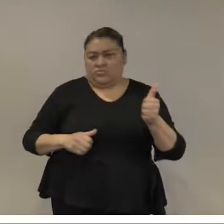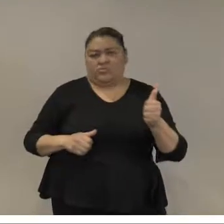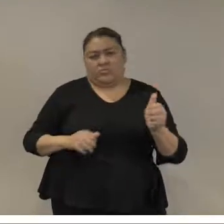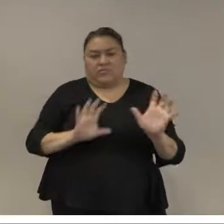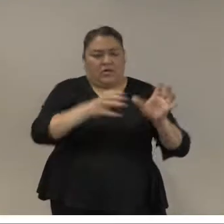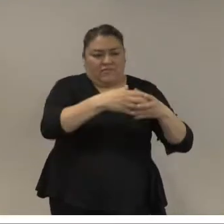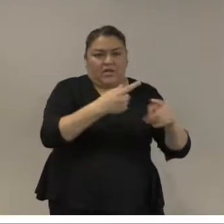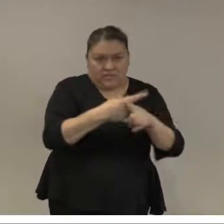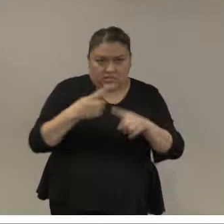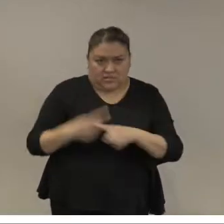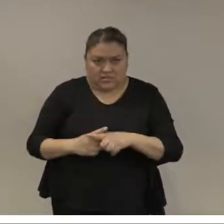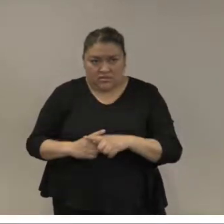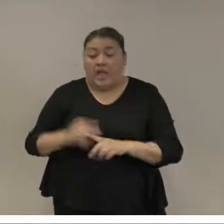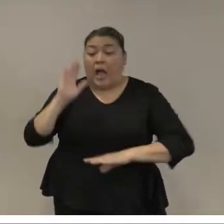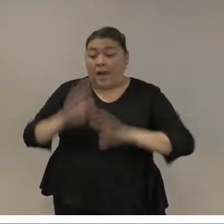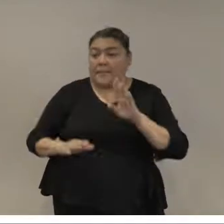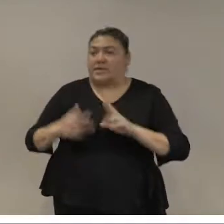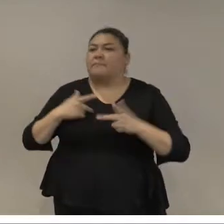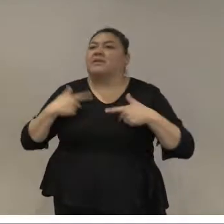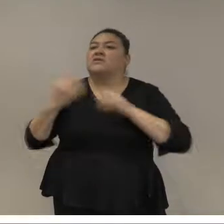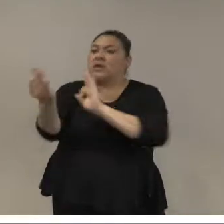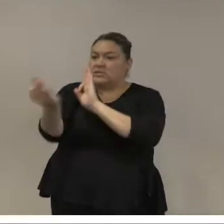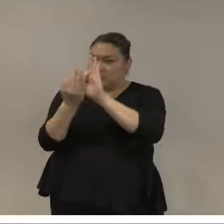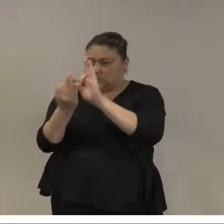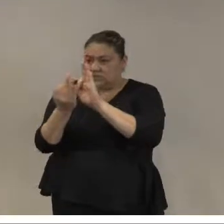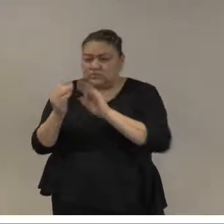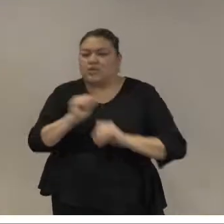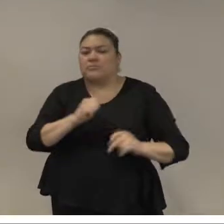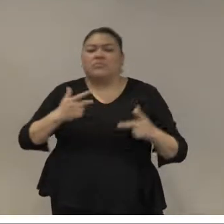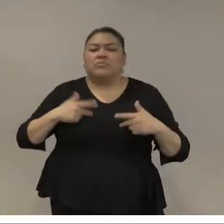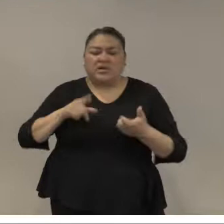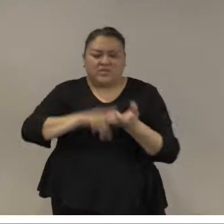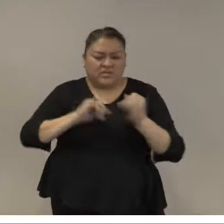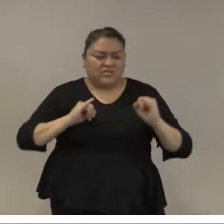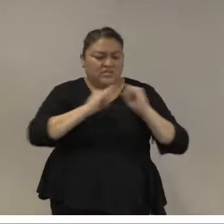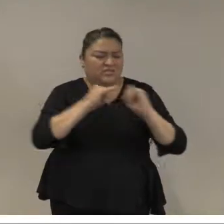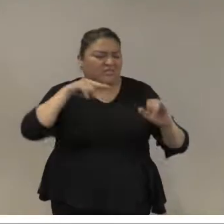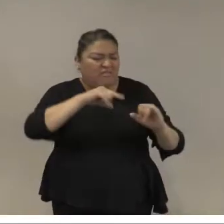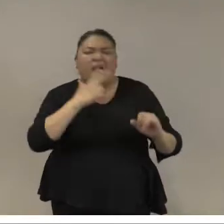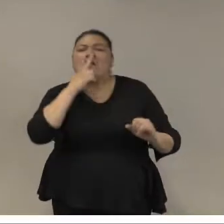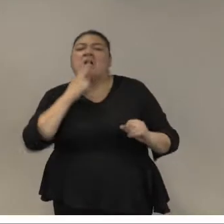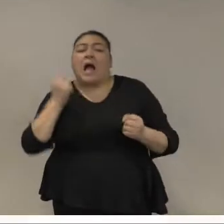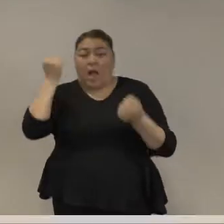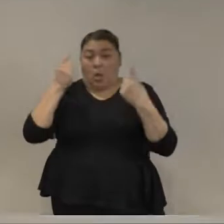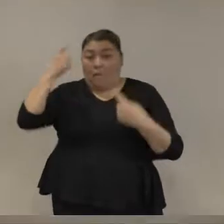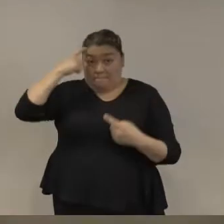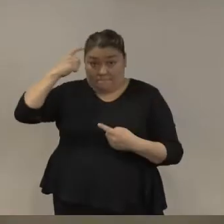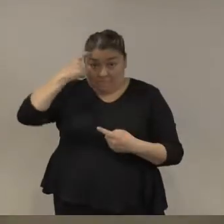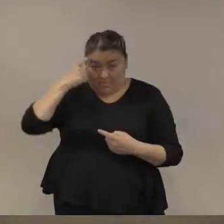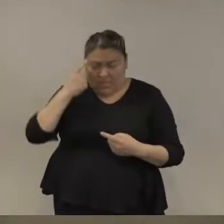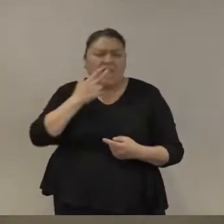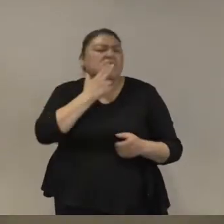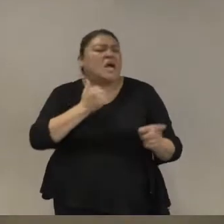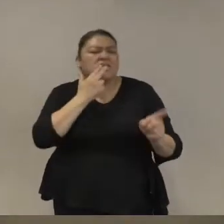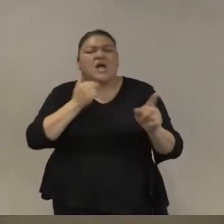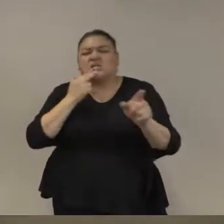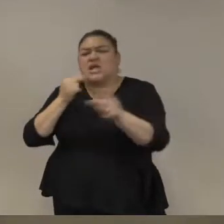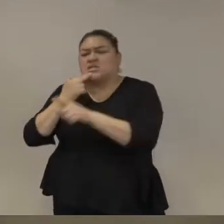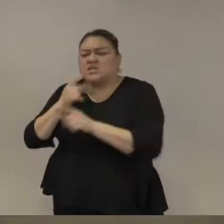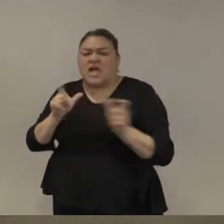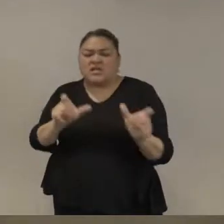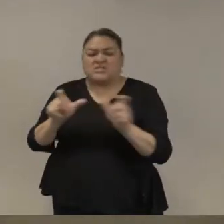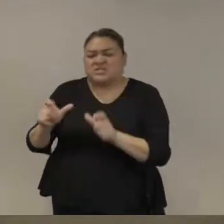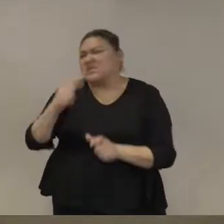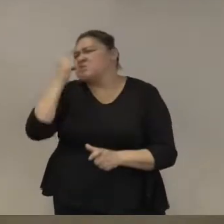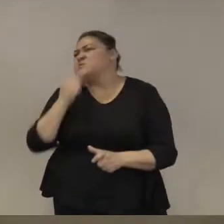o fortalecer las instituciones para ellos muchas veces las instituciones que componen el sector de seguridad son un